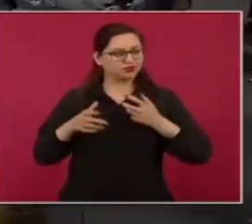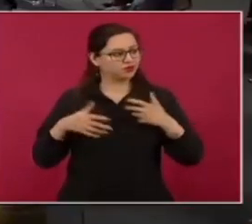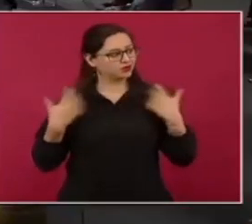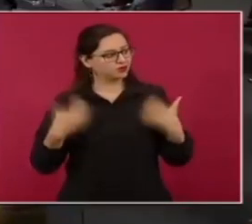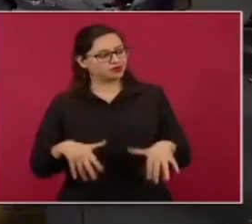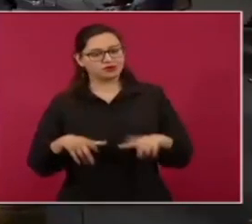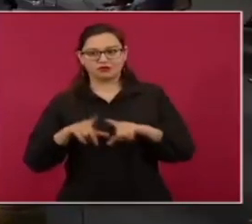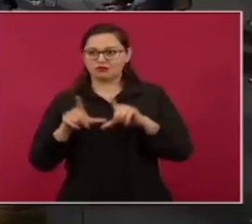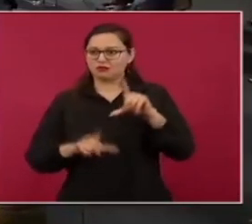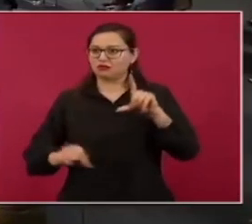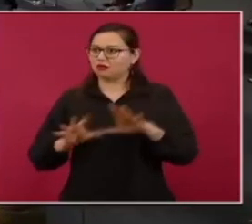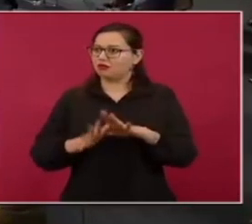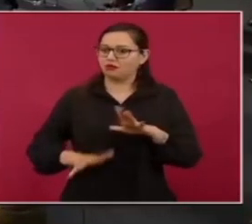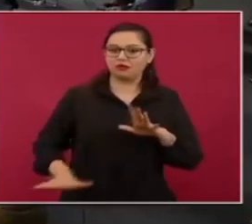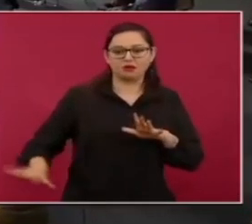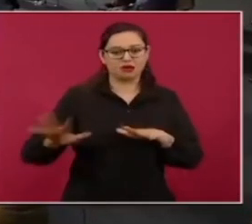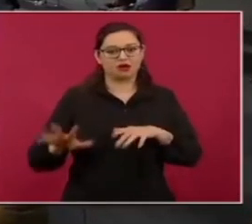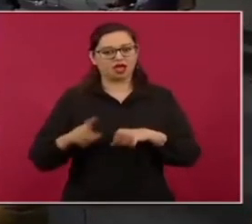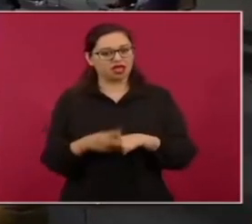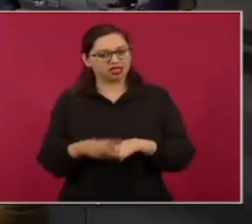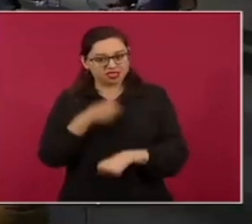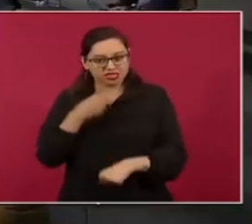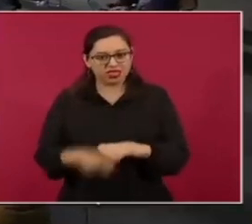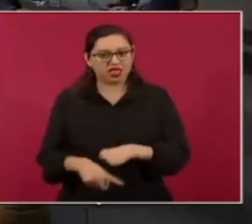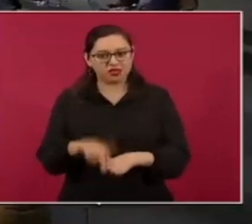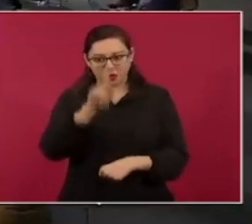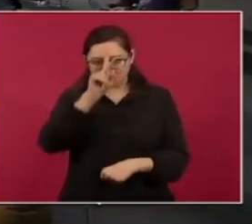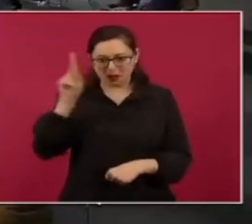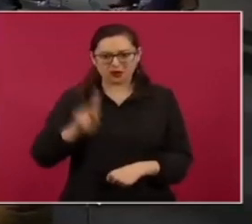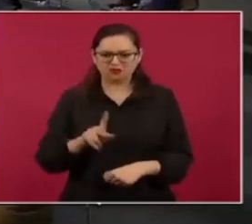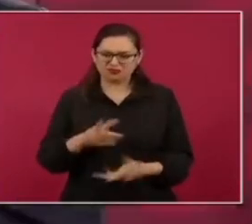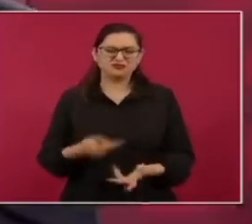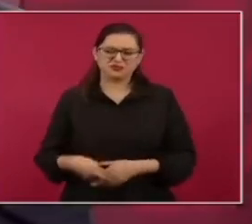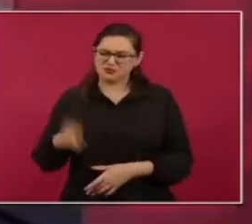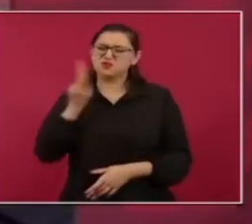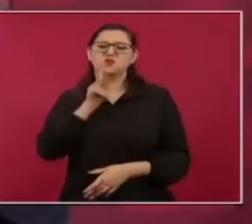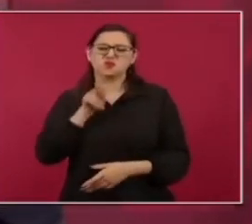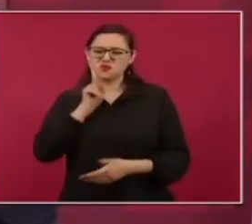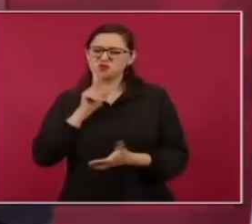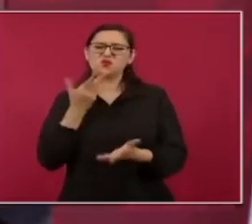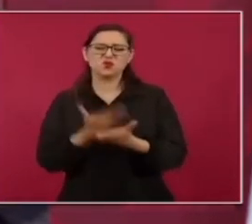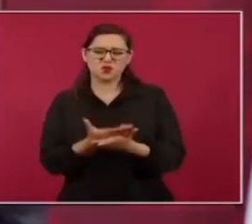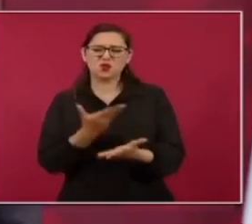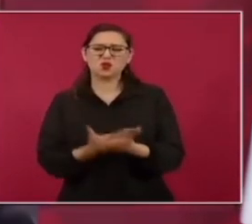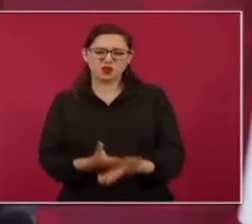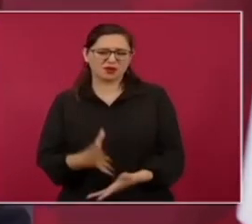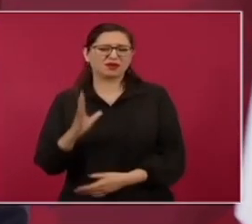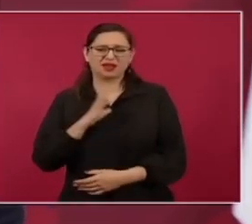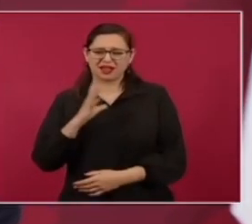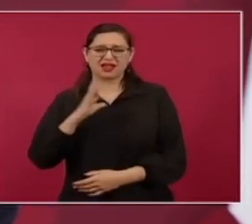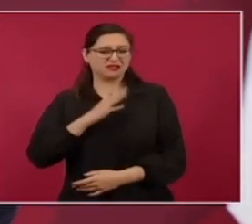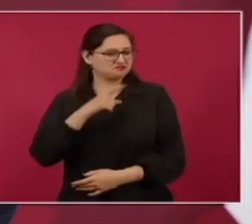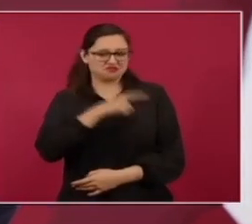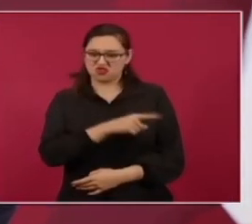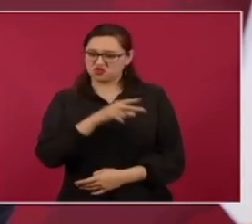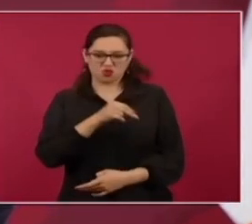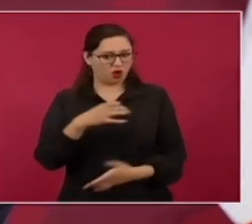a todo un pueblo. Ya hay pruebas suficientes.